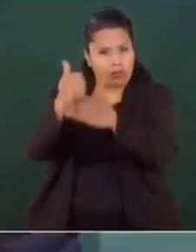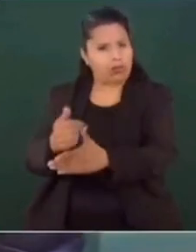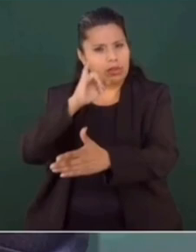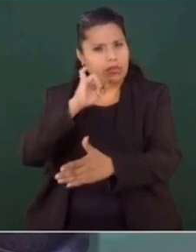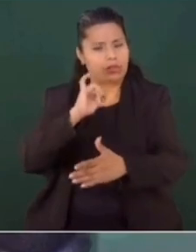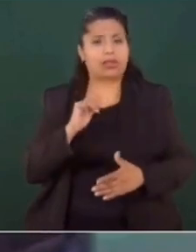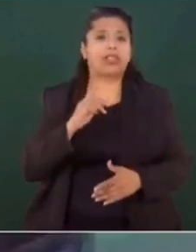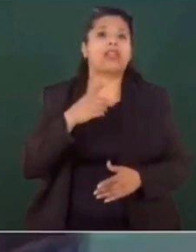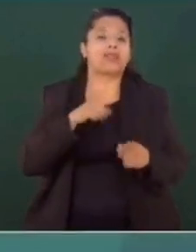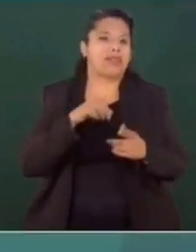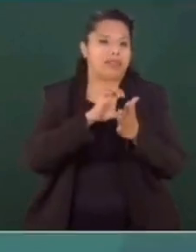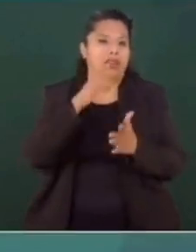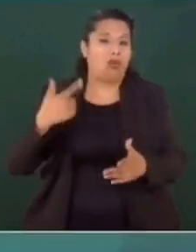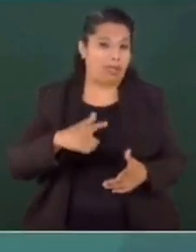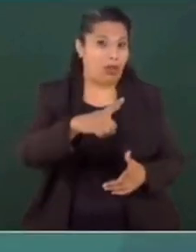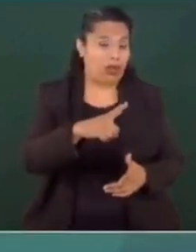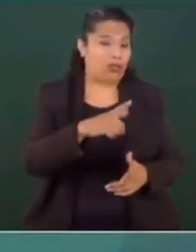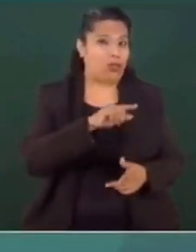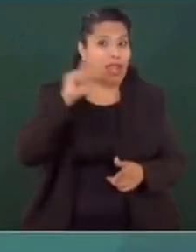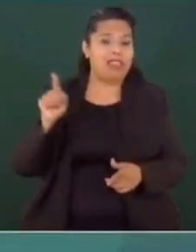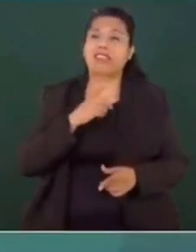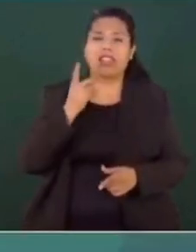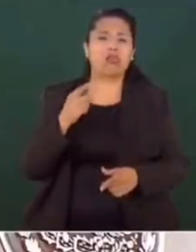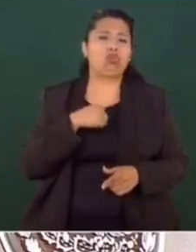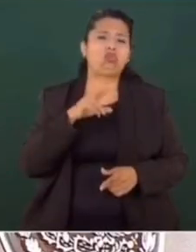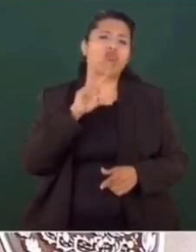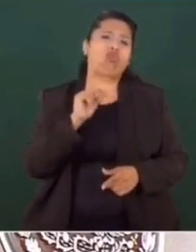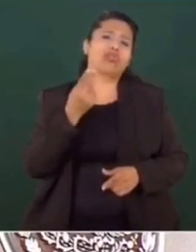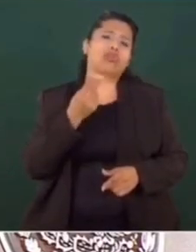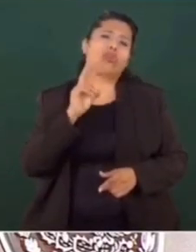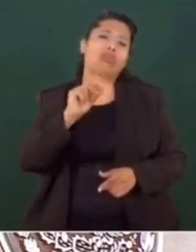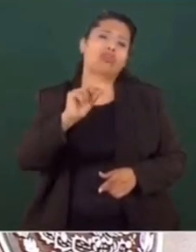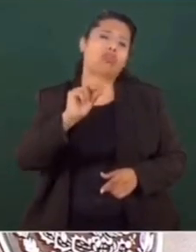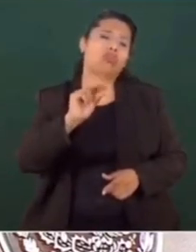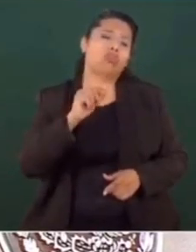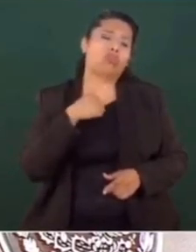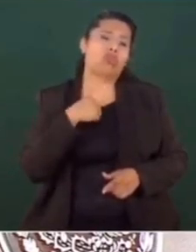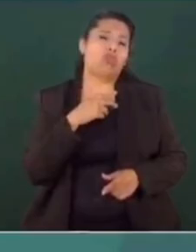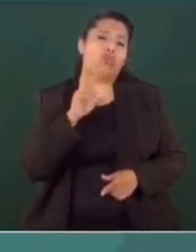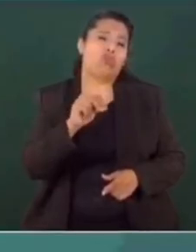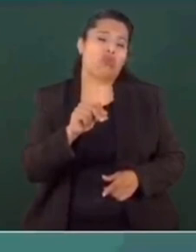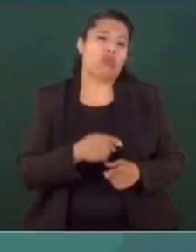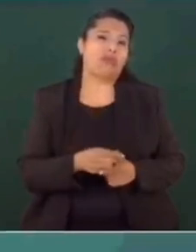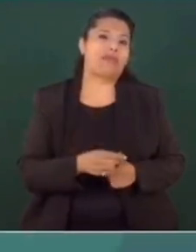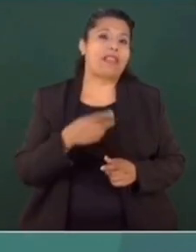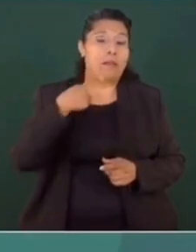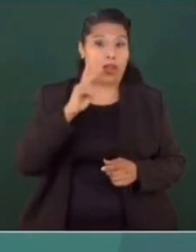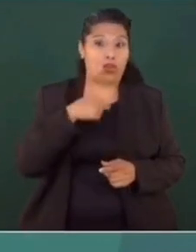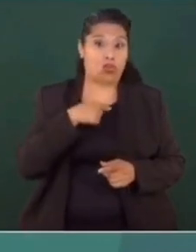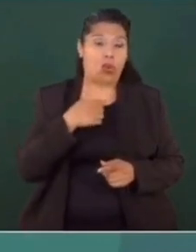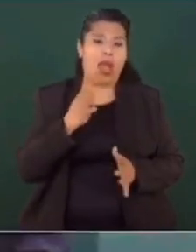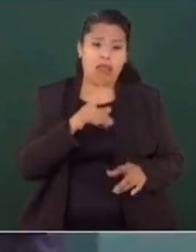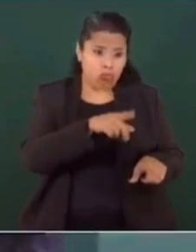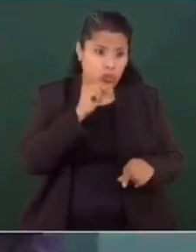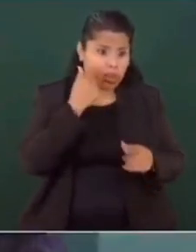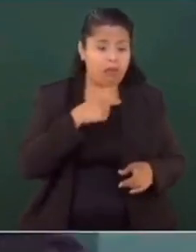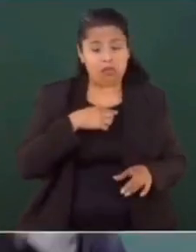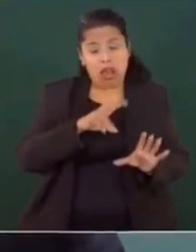Aunque las autoridades de Guanajuato digan no, no vamos por eso a retirar